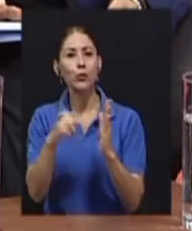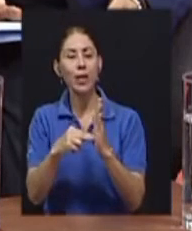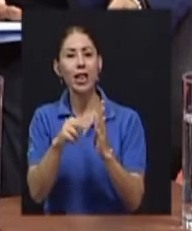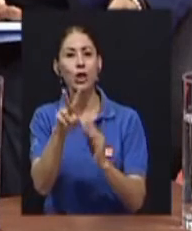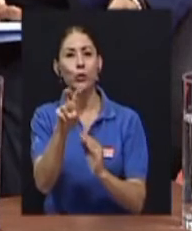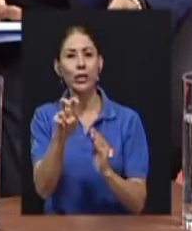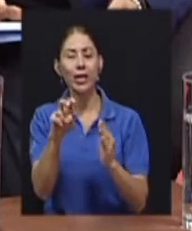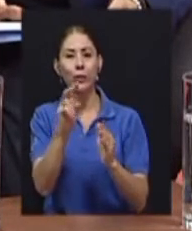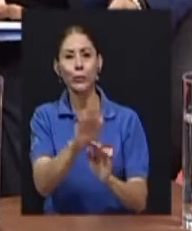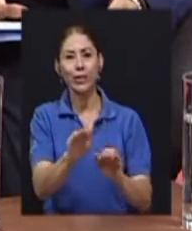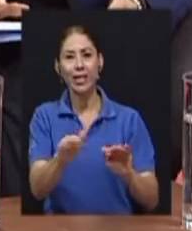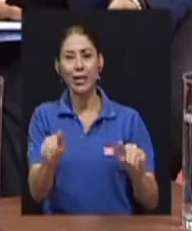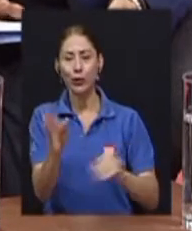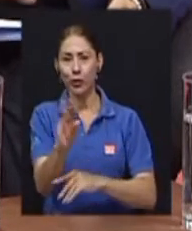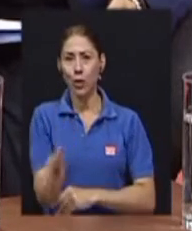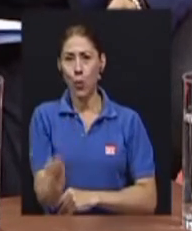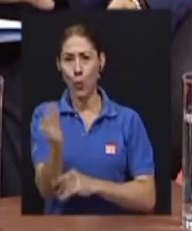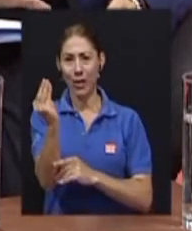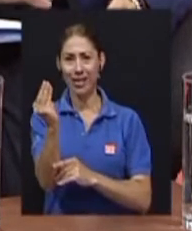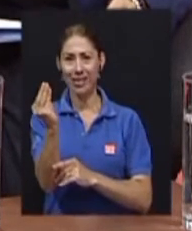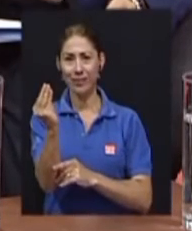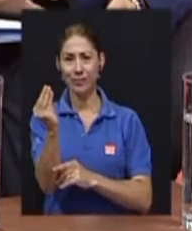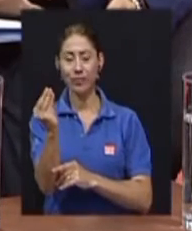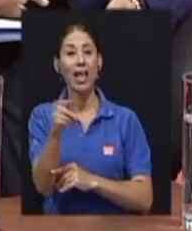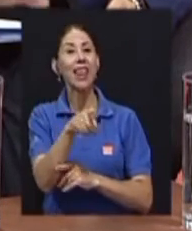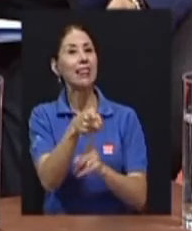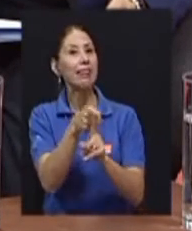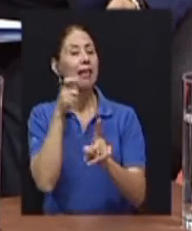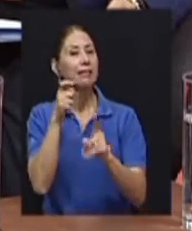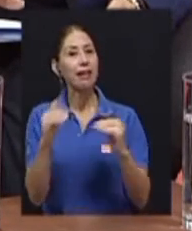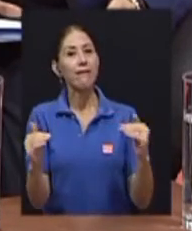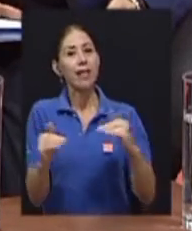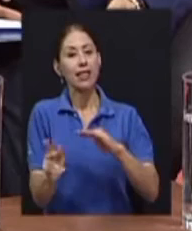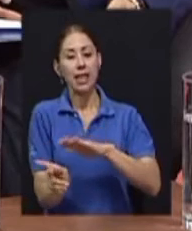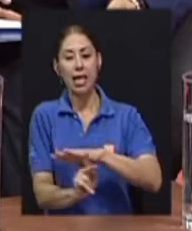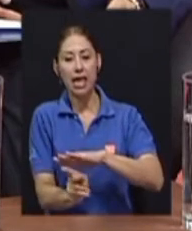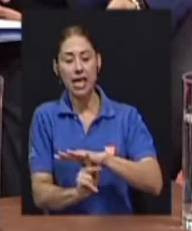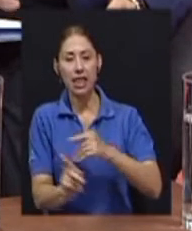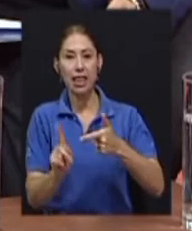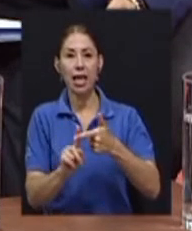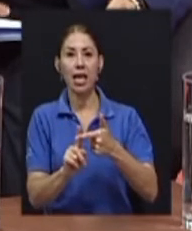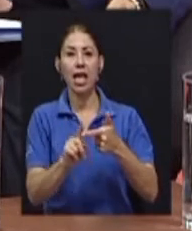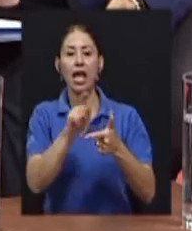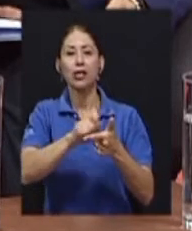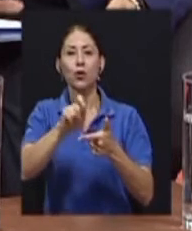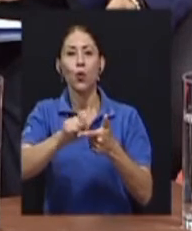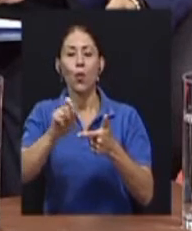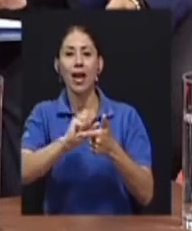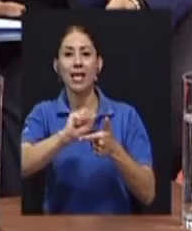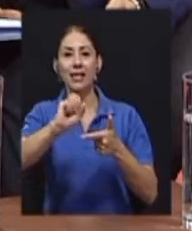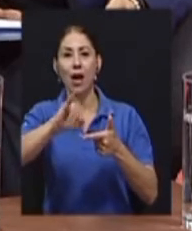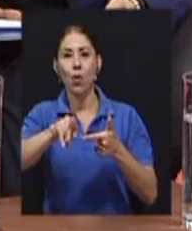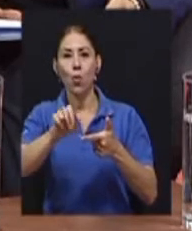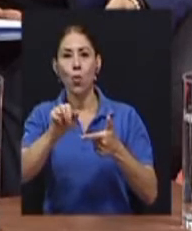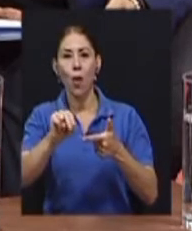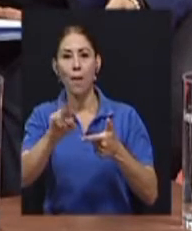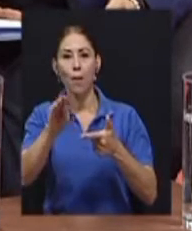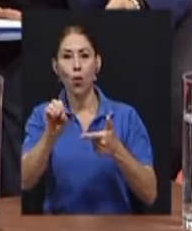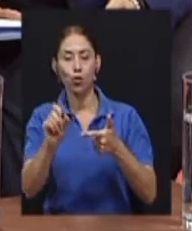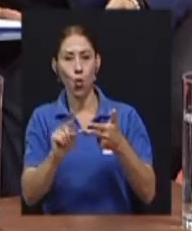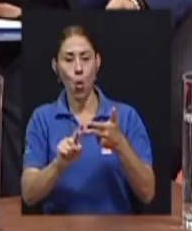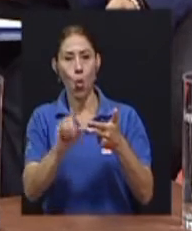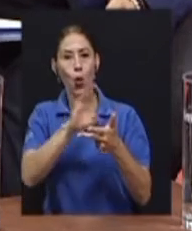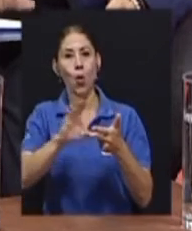jóvenes. Qué bueno. Distribuidos desde Kinder, Escuela San Juan Bosco, Colegio Técnico Profesional Don